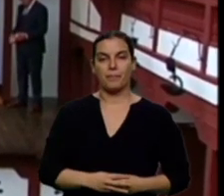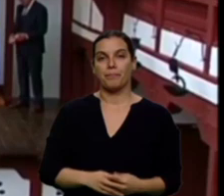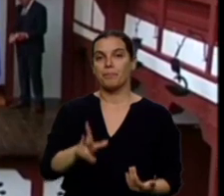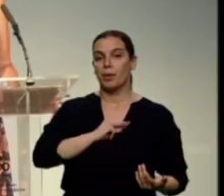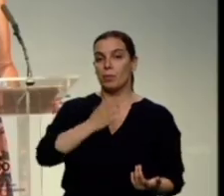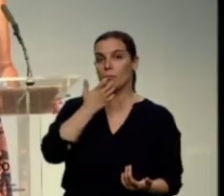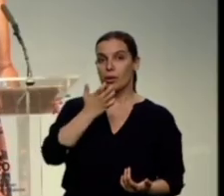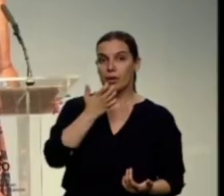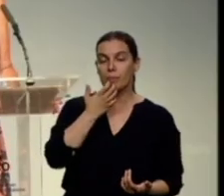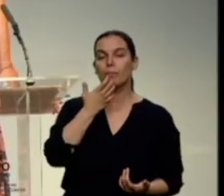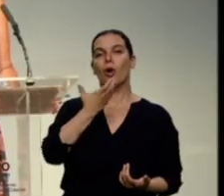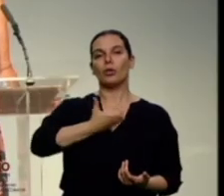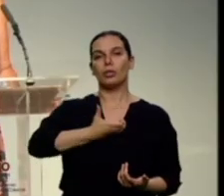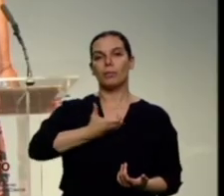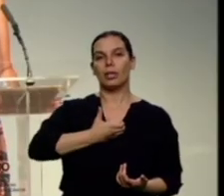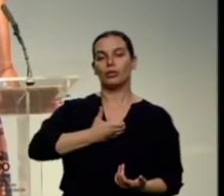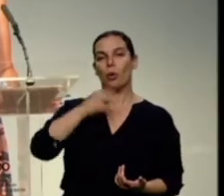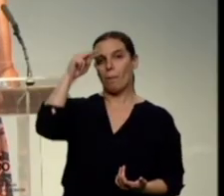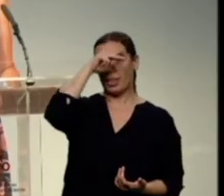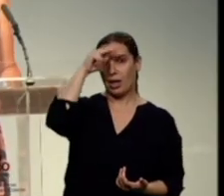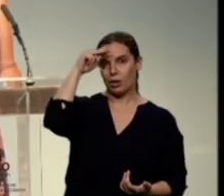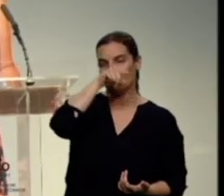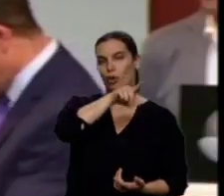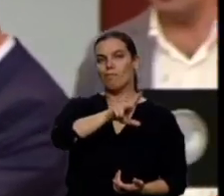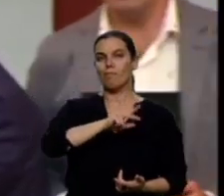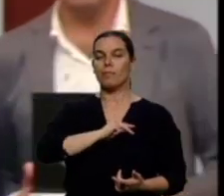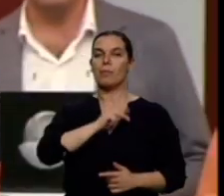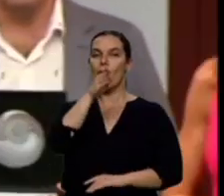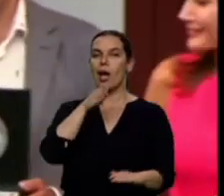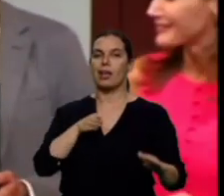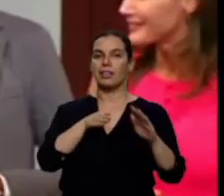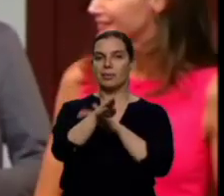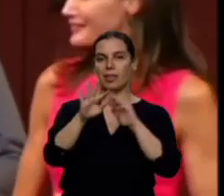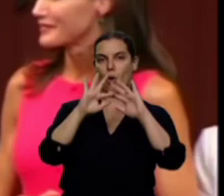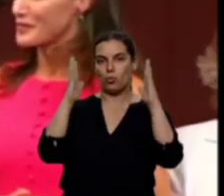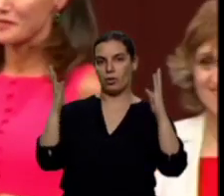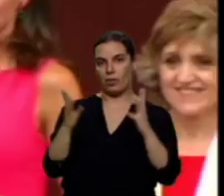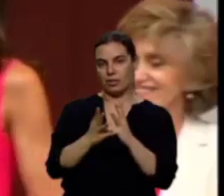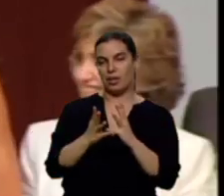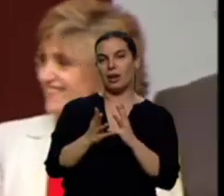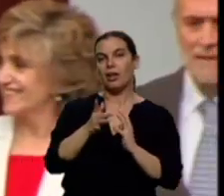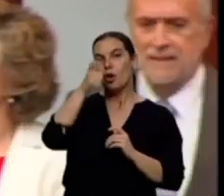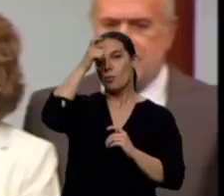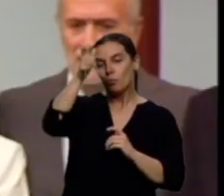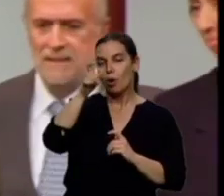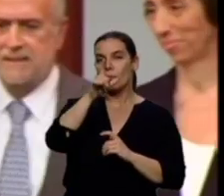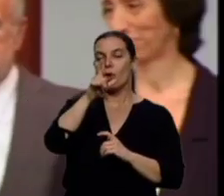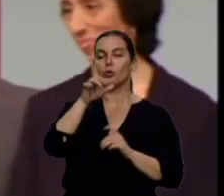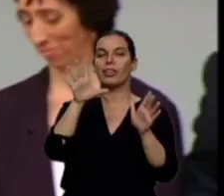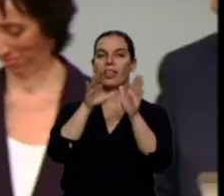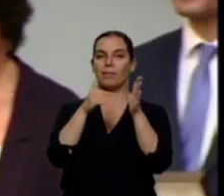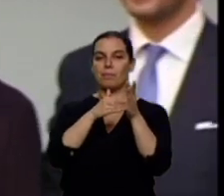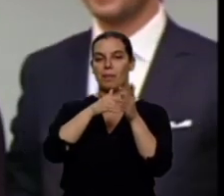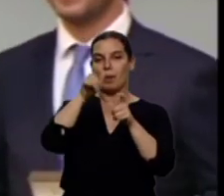el Ayuntamiento de Medina de Ríoseco, que se ha llevado el premio a la accesibilidad universal en municipios de menos de 10.000 habitantes. En esta